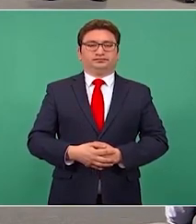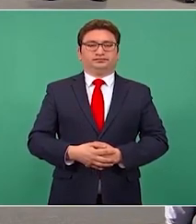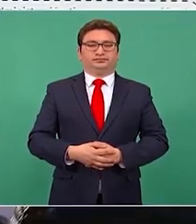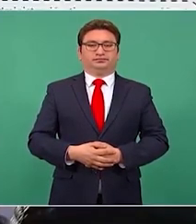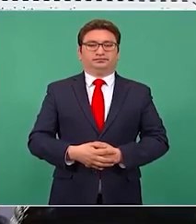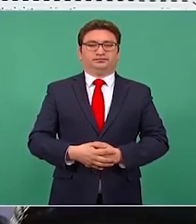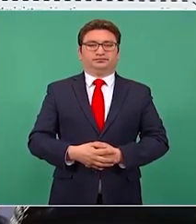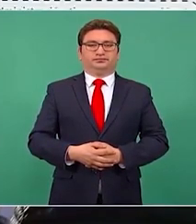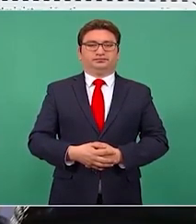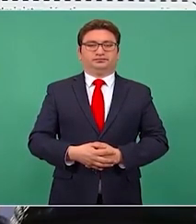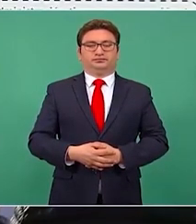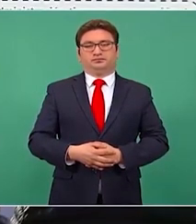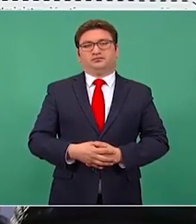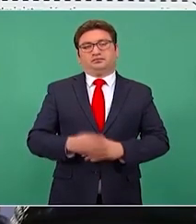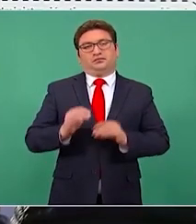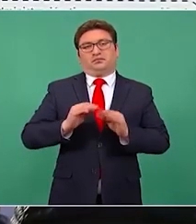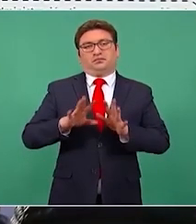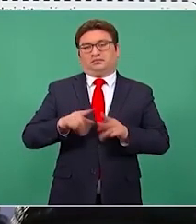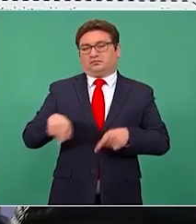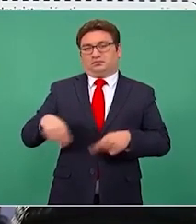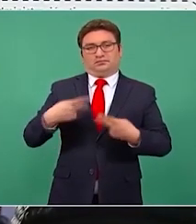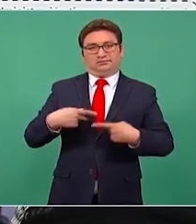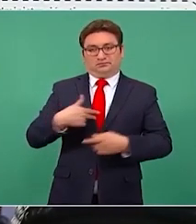Los remataban.